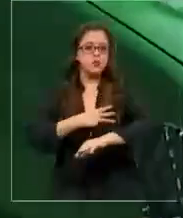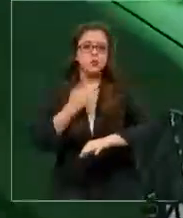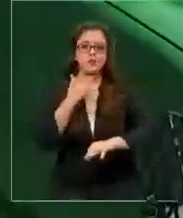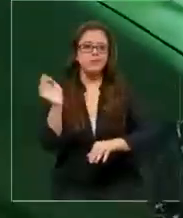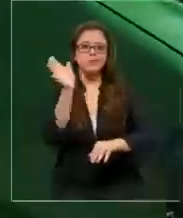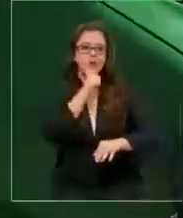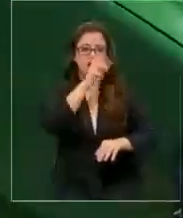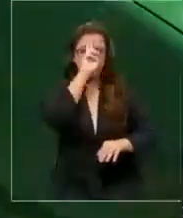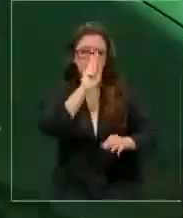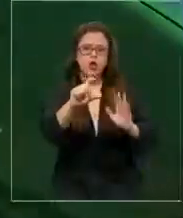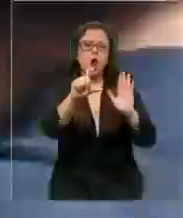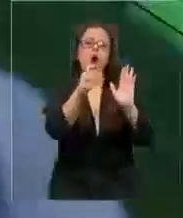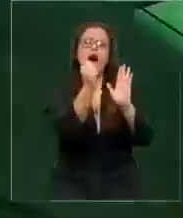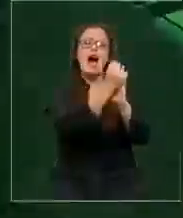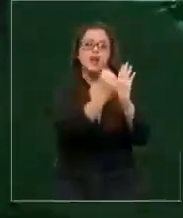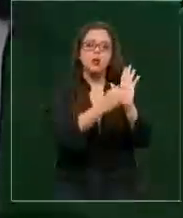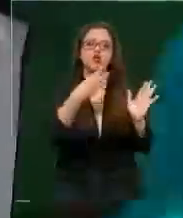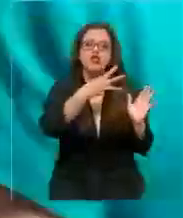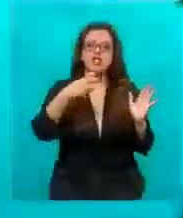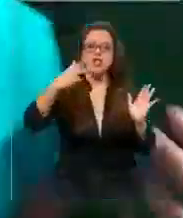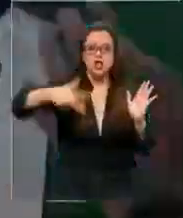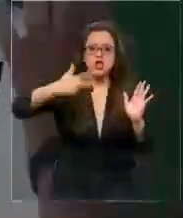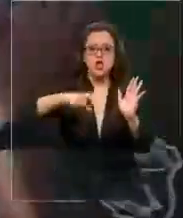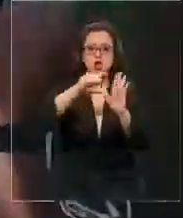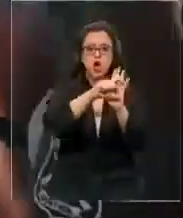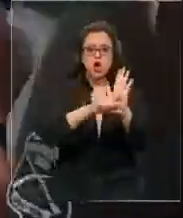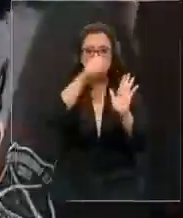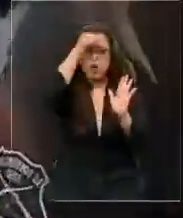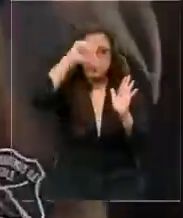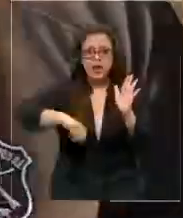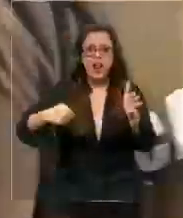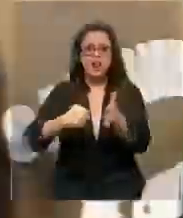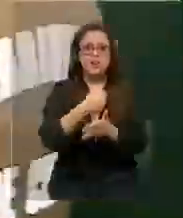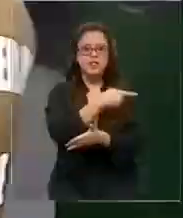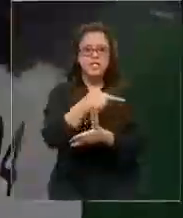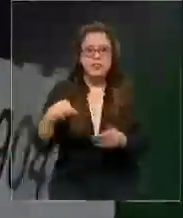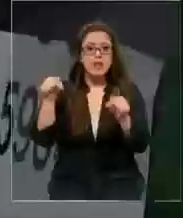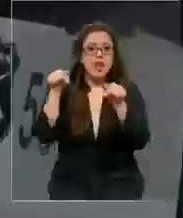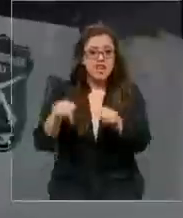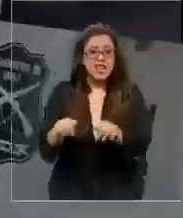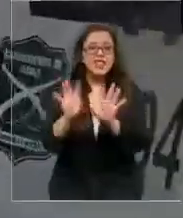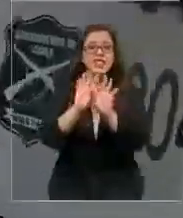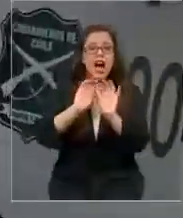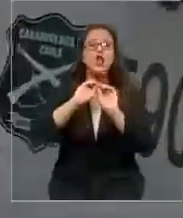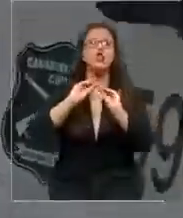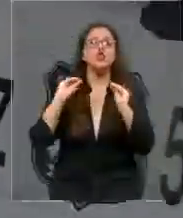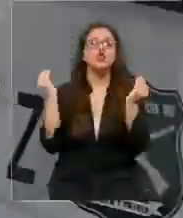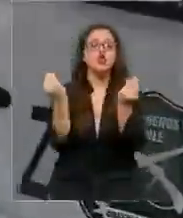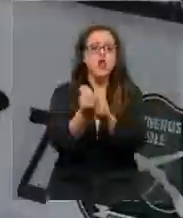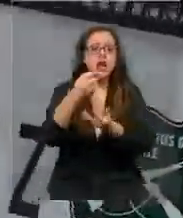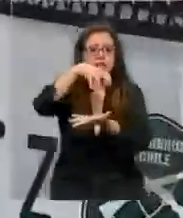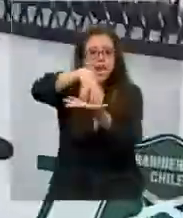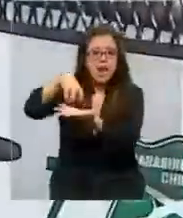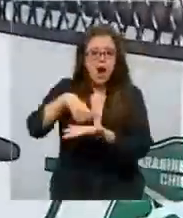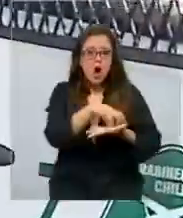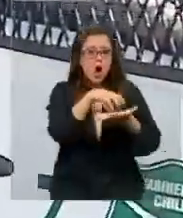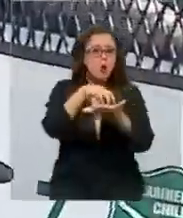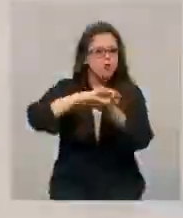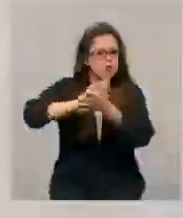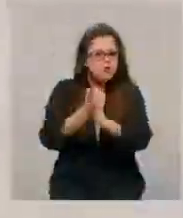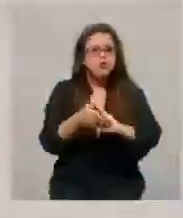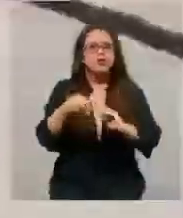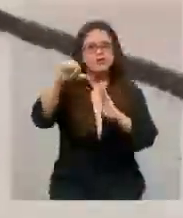el artículo 318 del Código Penal en este fin de semana en que la totalidad de las comunas están en